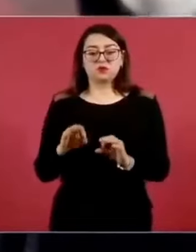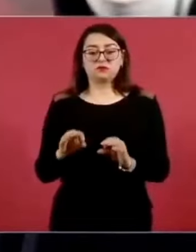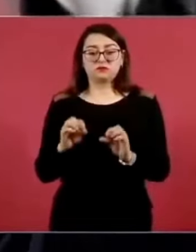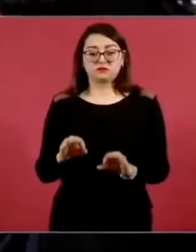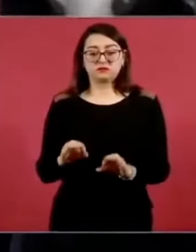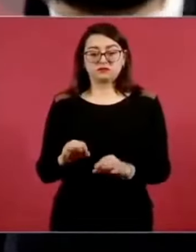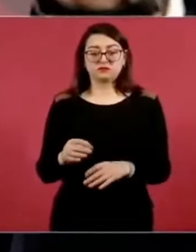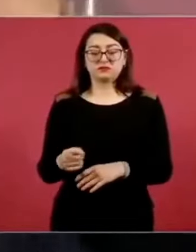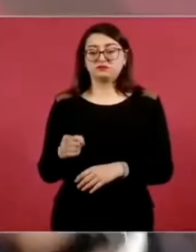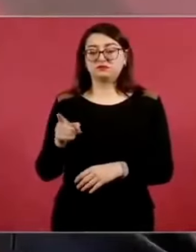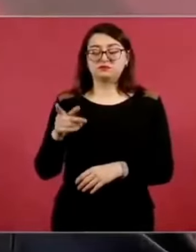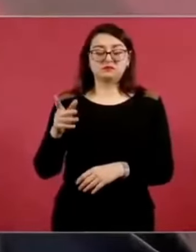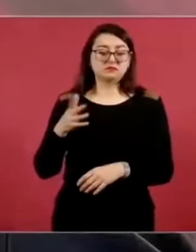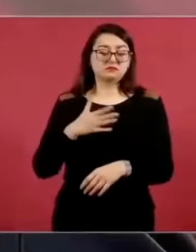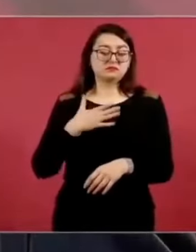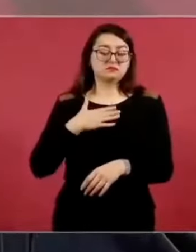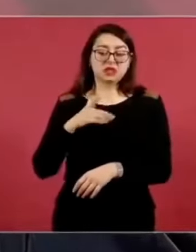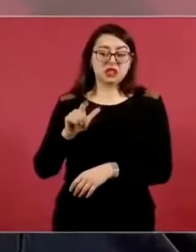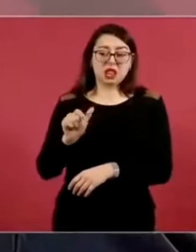Laura, para Laurita.